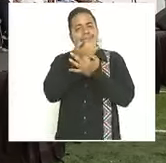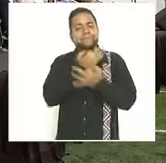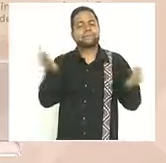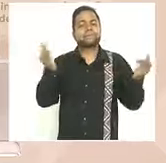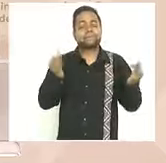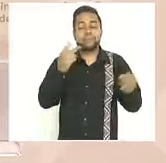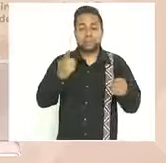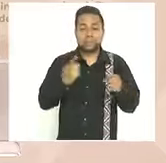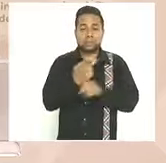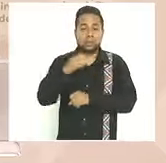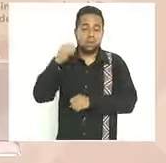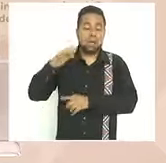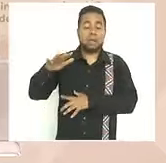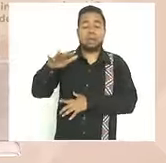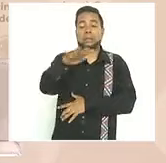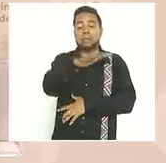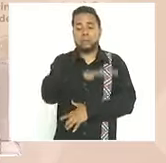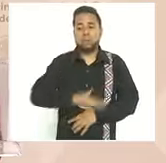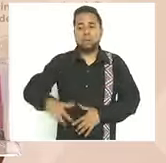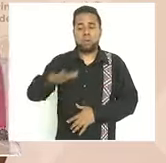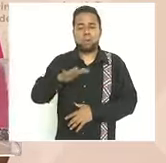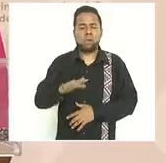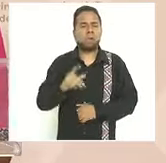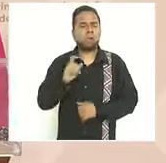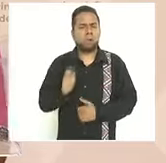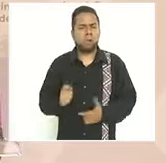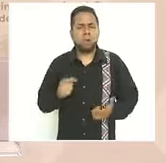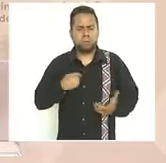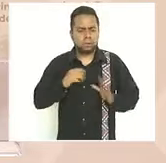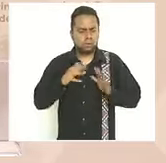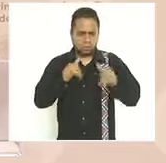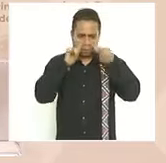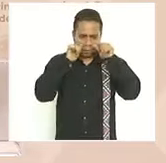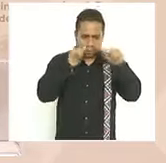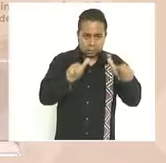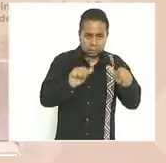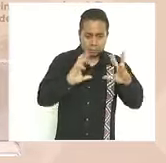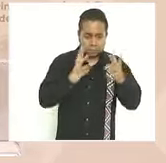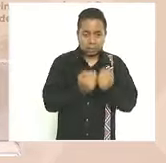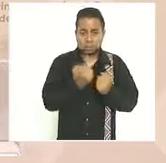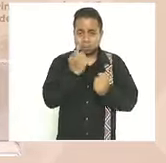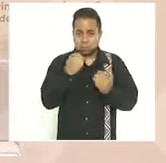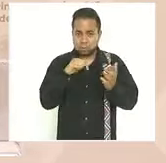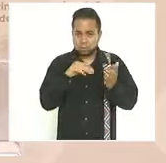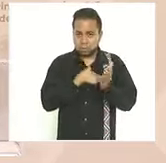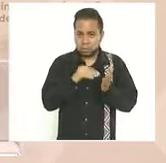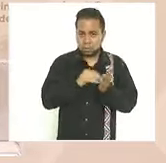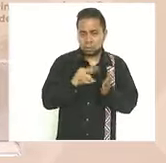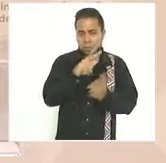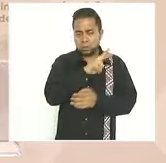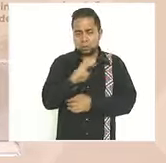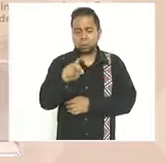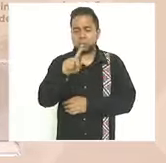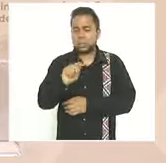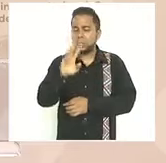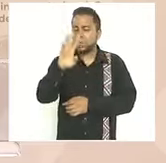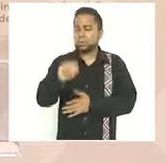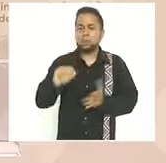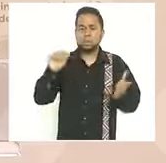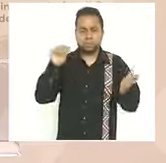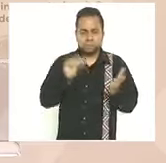en todo el estado de Oaxaca estamos atendiendo a un millón doscientos setenta y nueve mil